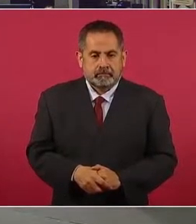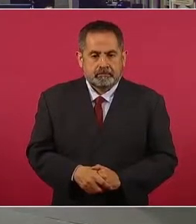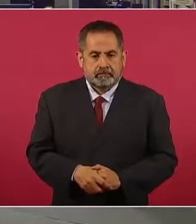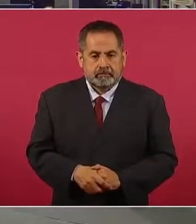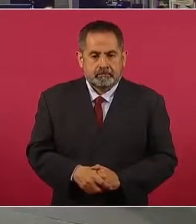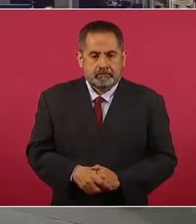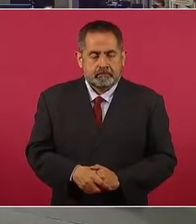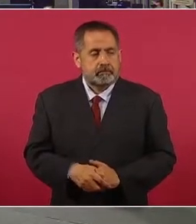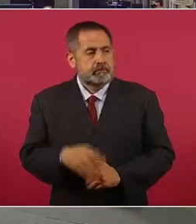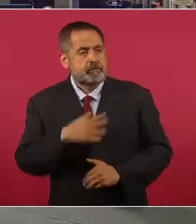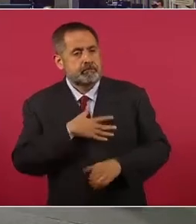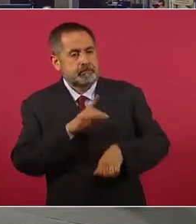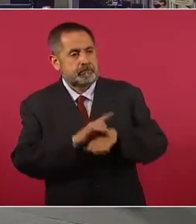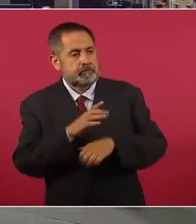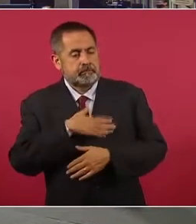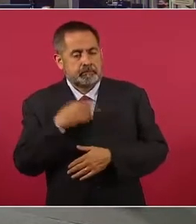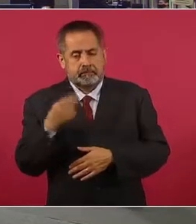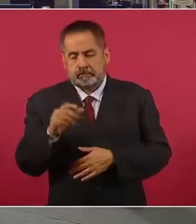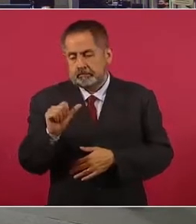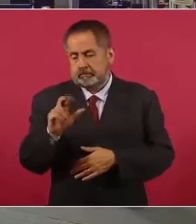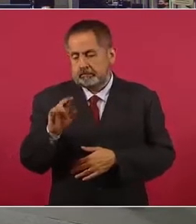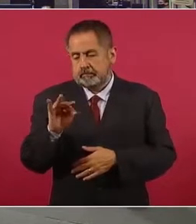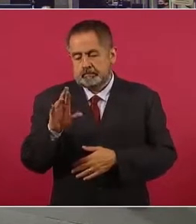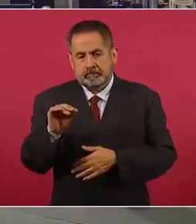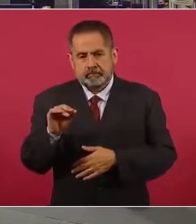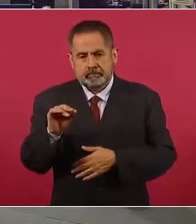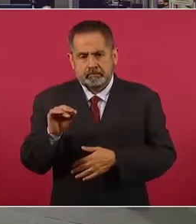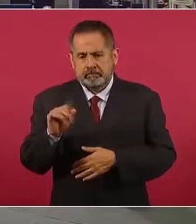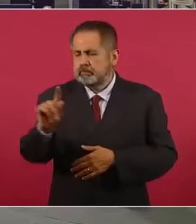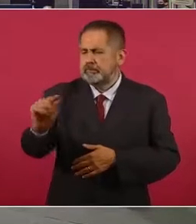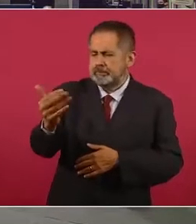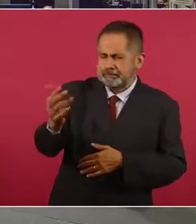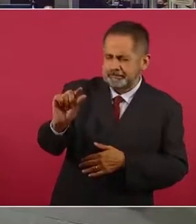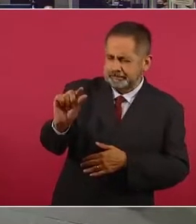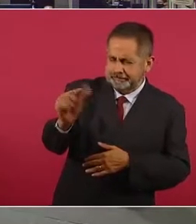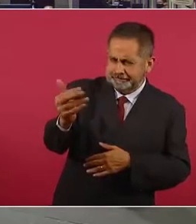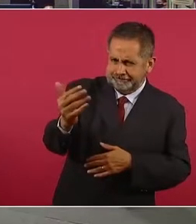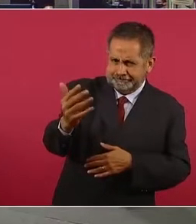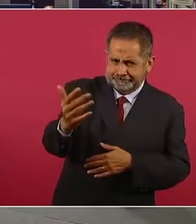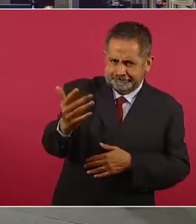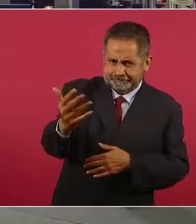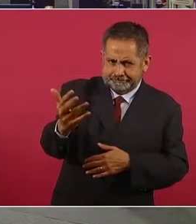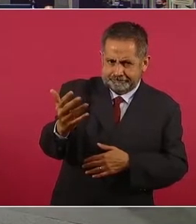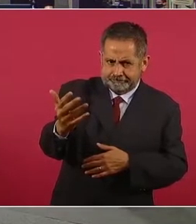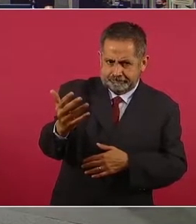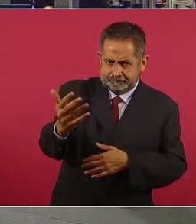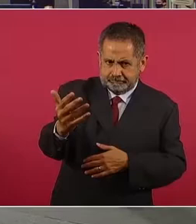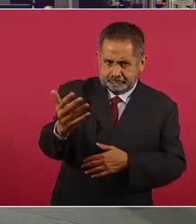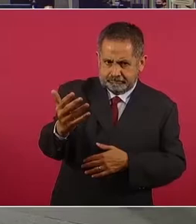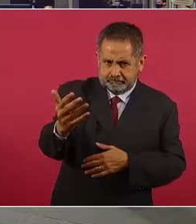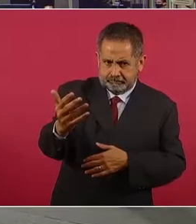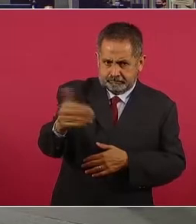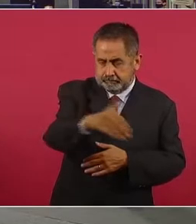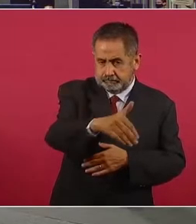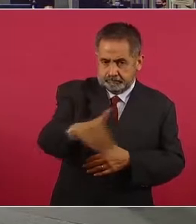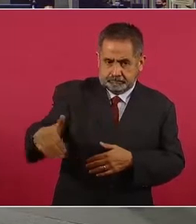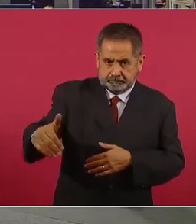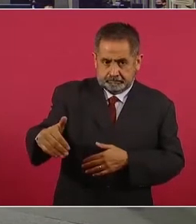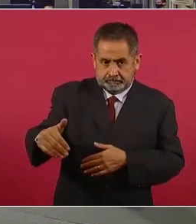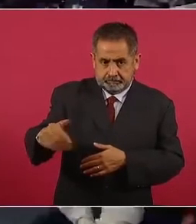Buenos días, señor presidente. Arturo Contreras, reportero de Piedepágina. A ver, espérate, tenemos una cosa. Hasta donde nos quedemos, la primera fila,